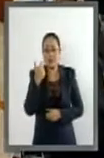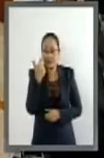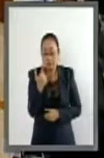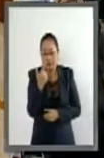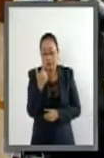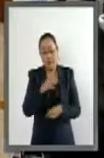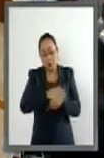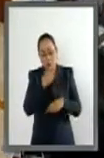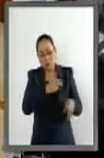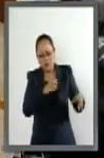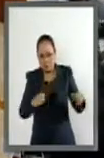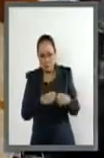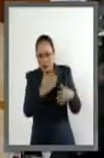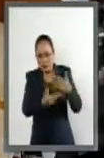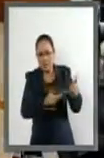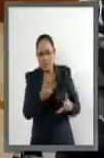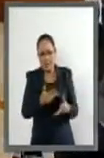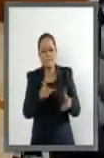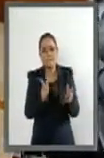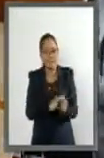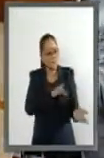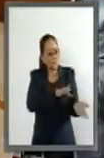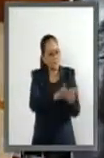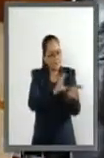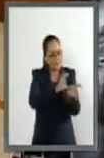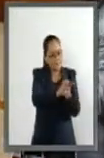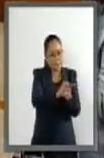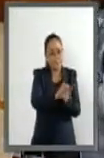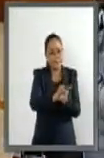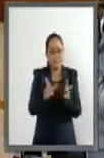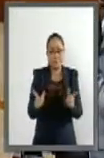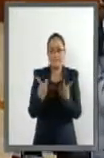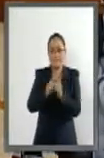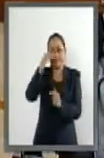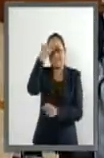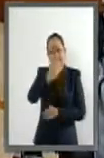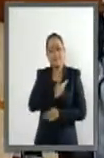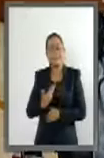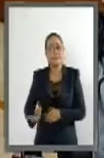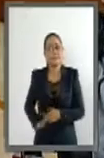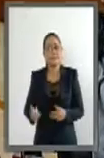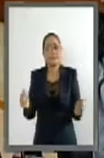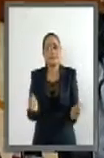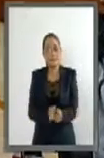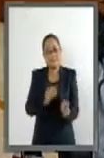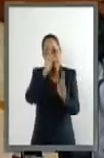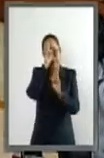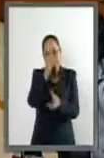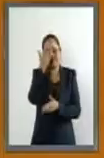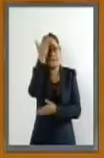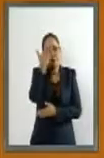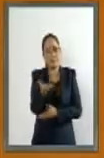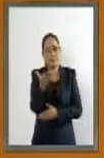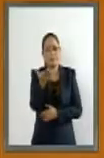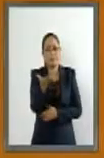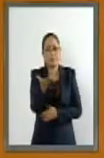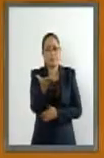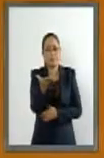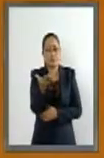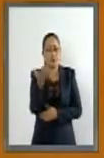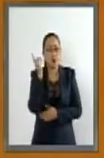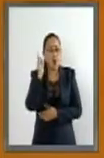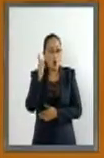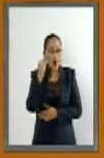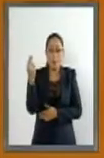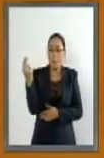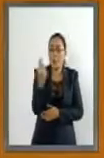septiembre. Es cuanto, señor Presidente, pero le solicito respetuosamente que le dé un trámite